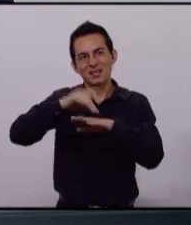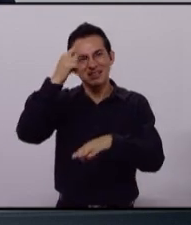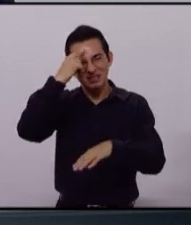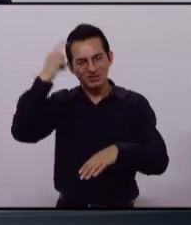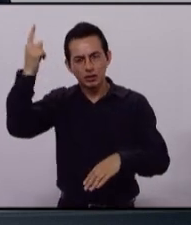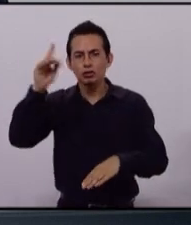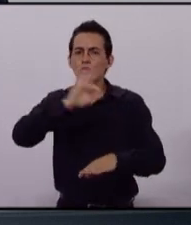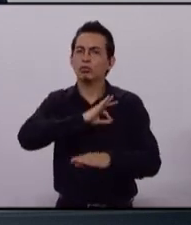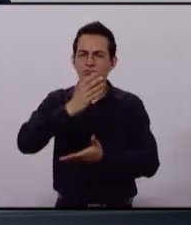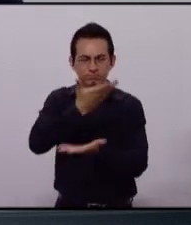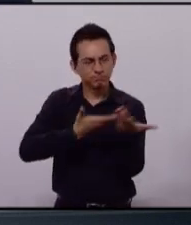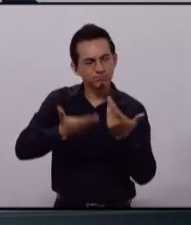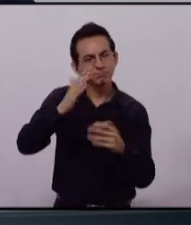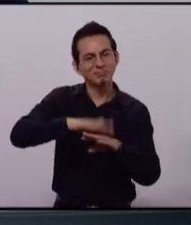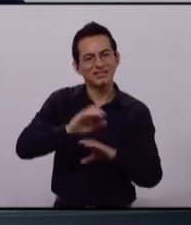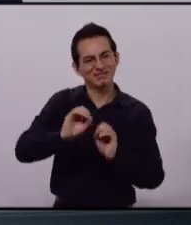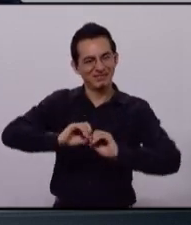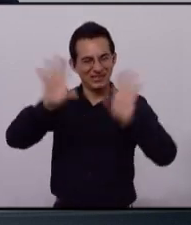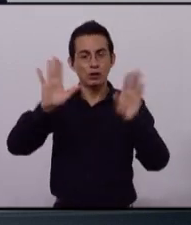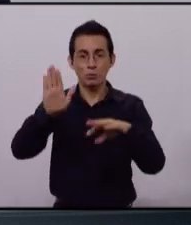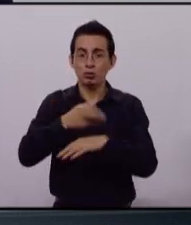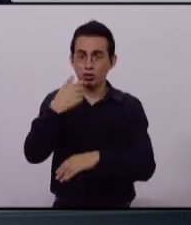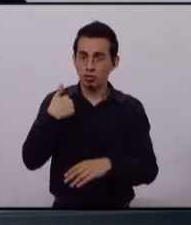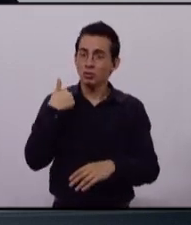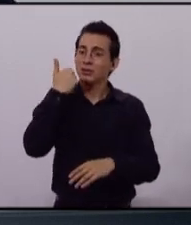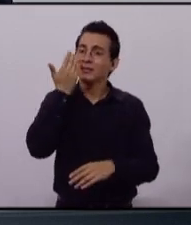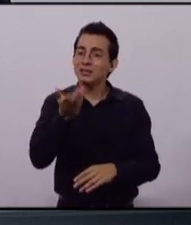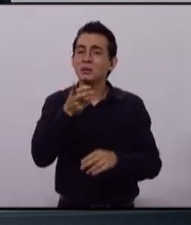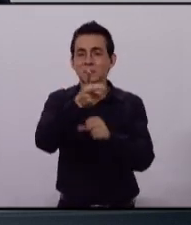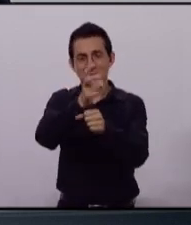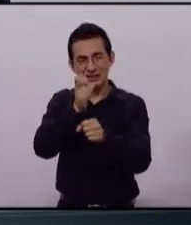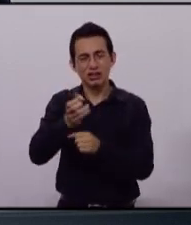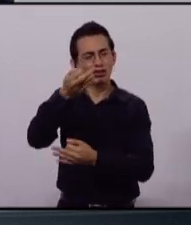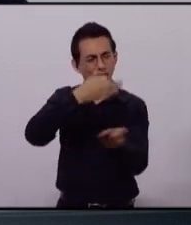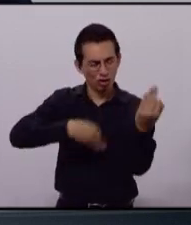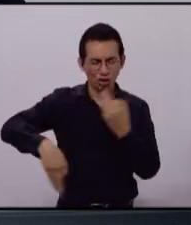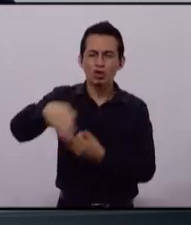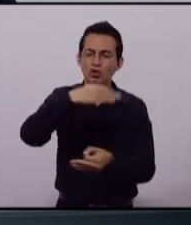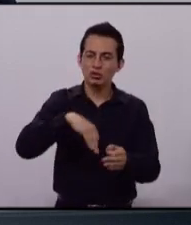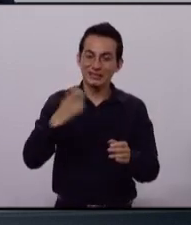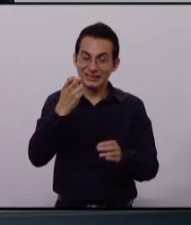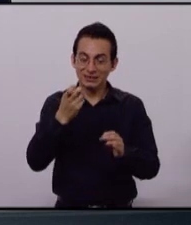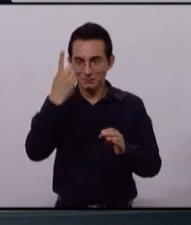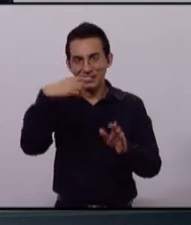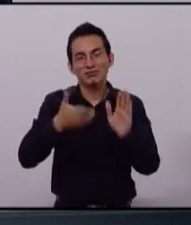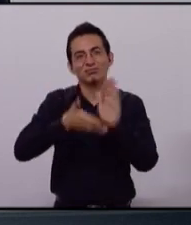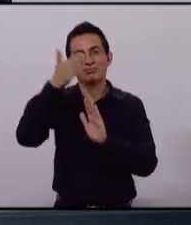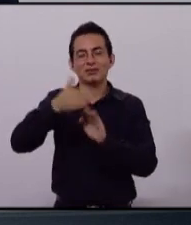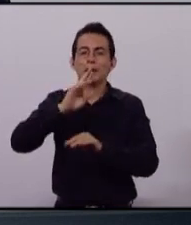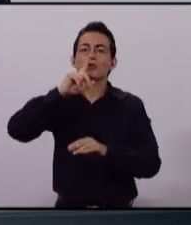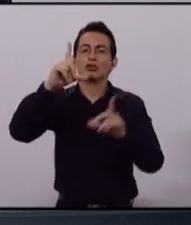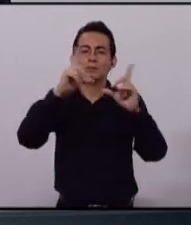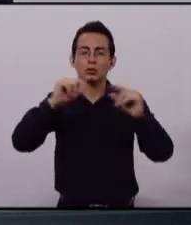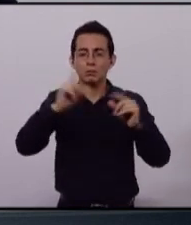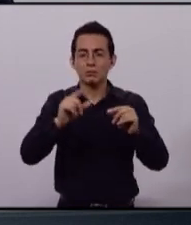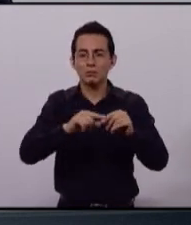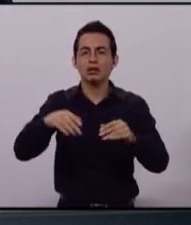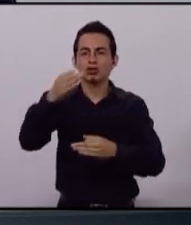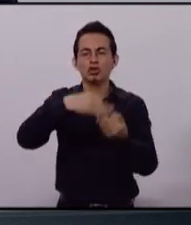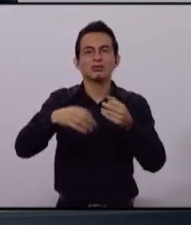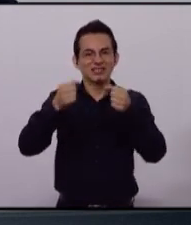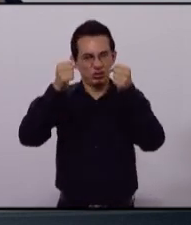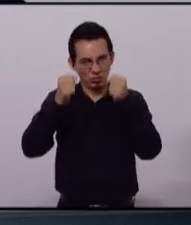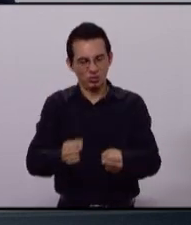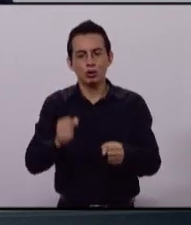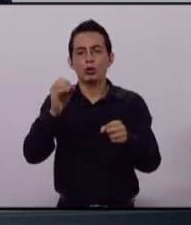transparente y eficiente. Por eso quiero invitarles a que juntos construyamos el Zapopan que todos queremos, un Zapopan seguro,